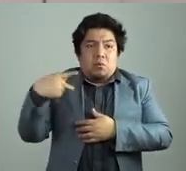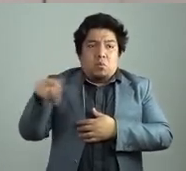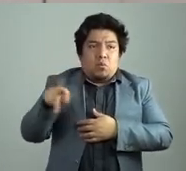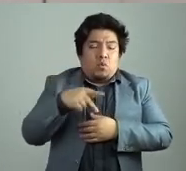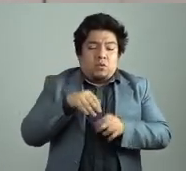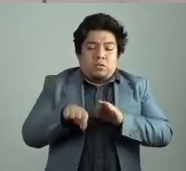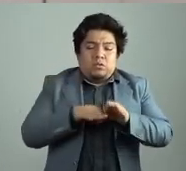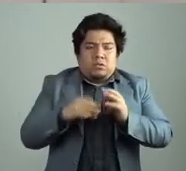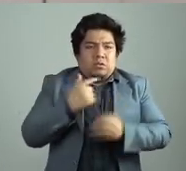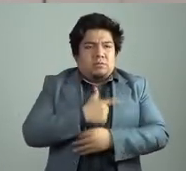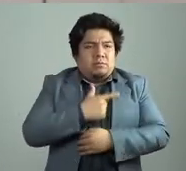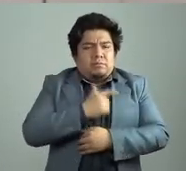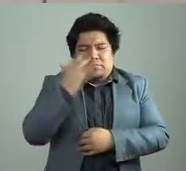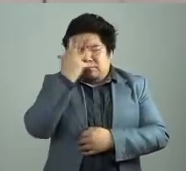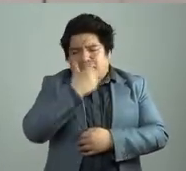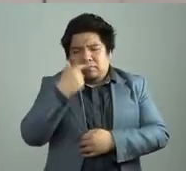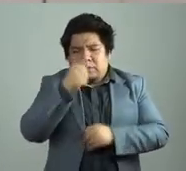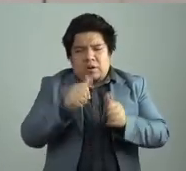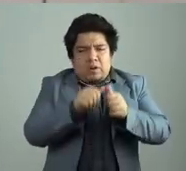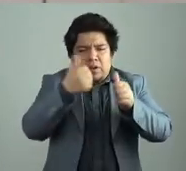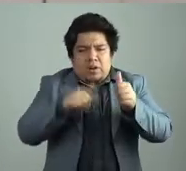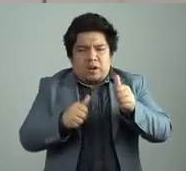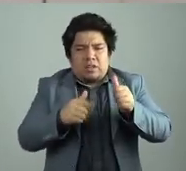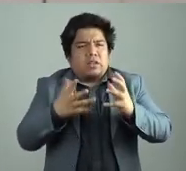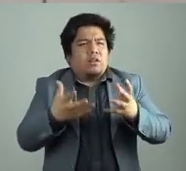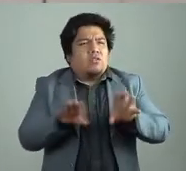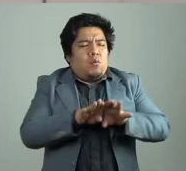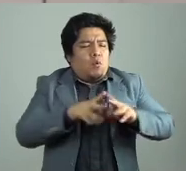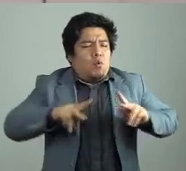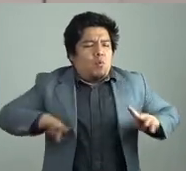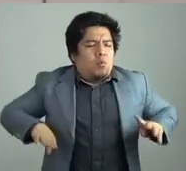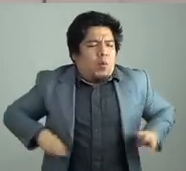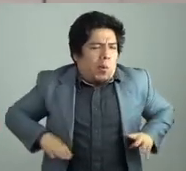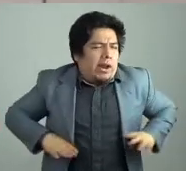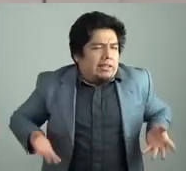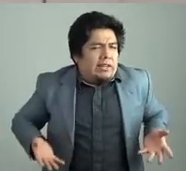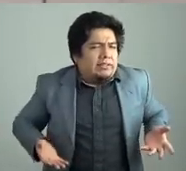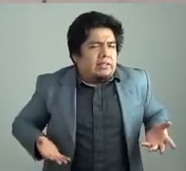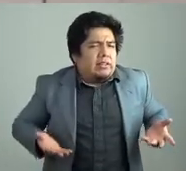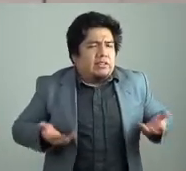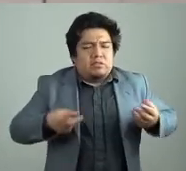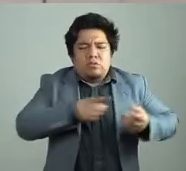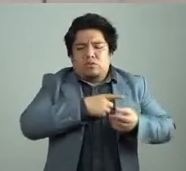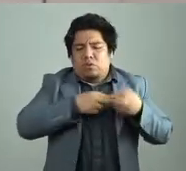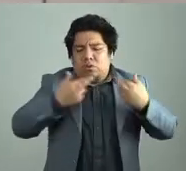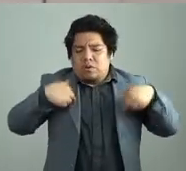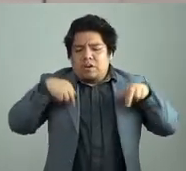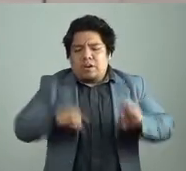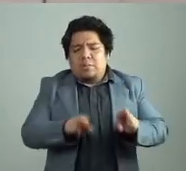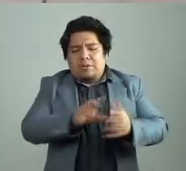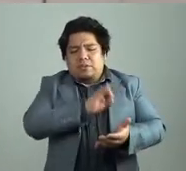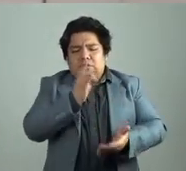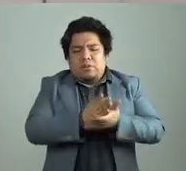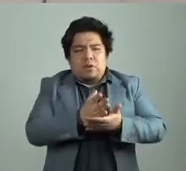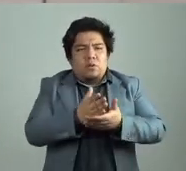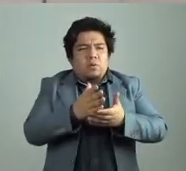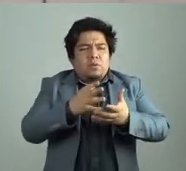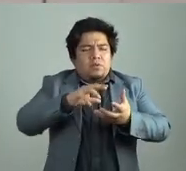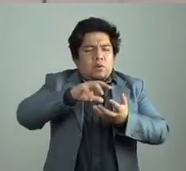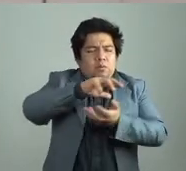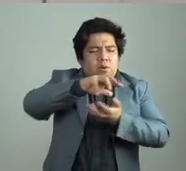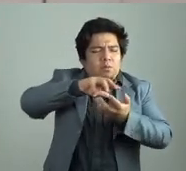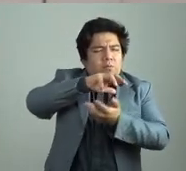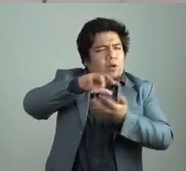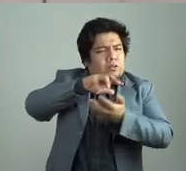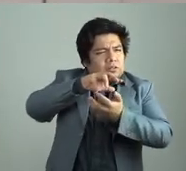porque él es todo, o el arte es él, ¿no? Él nos representa, él se representa, no sé, es como, hay una mezcla ahí, ¿no?